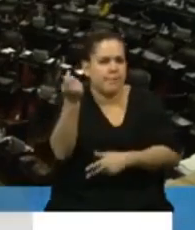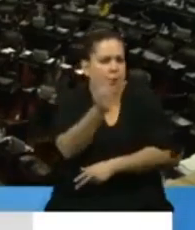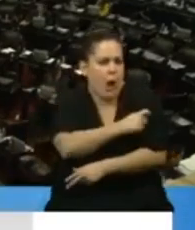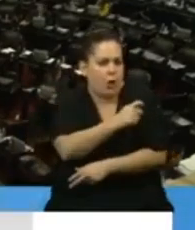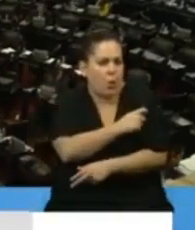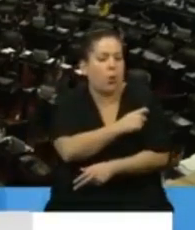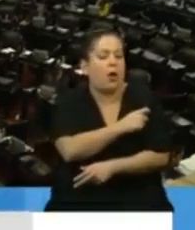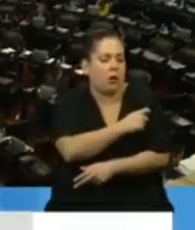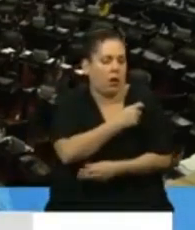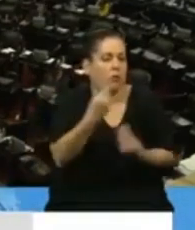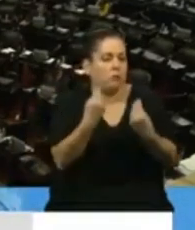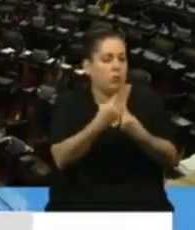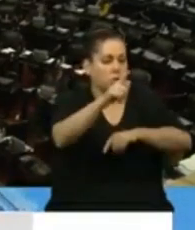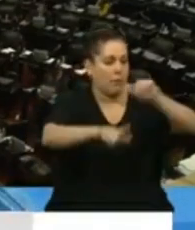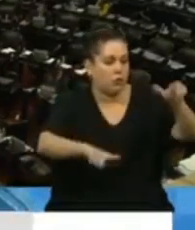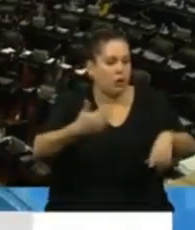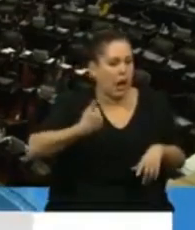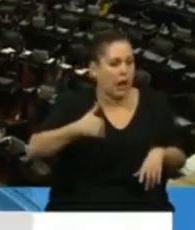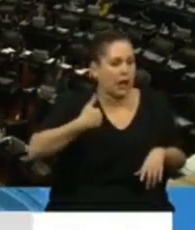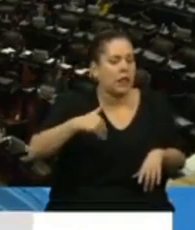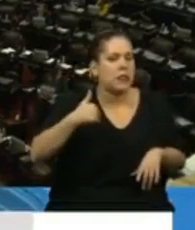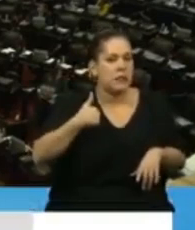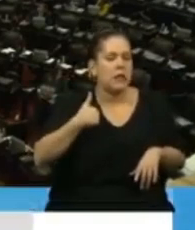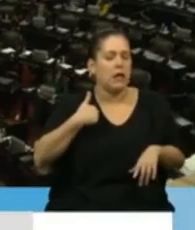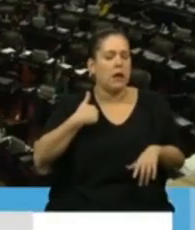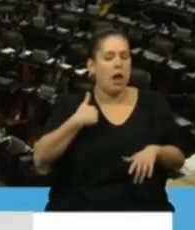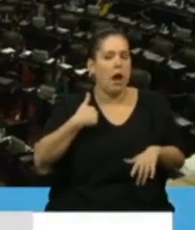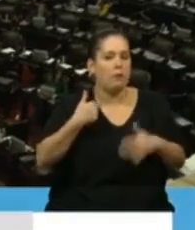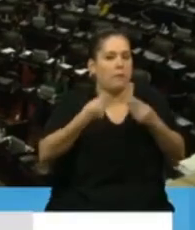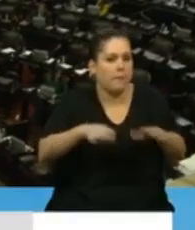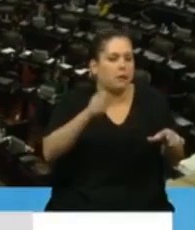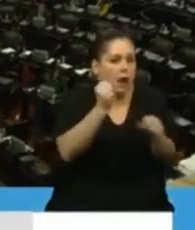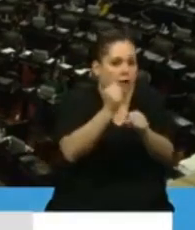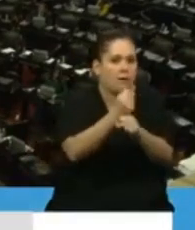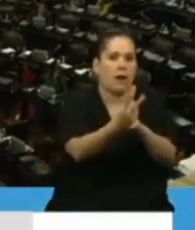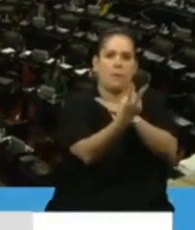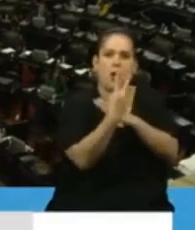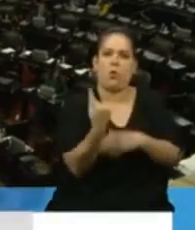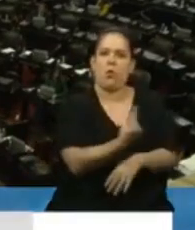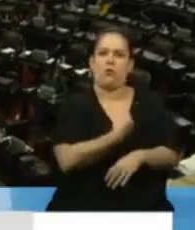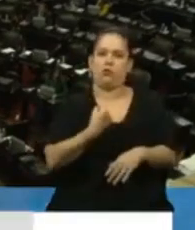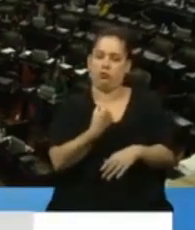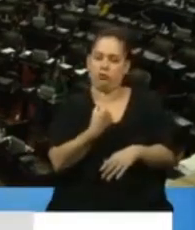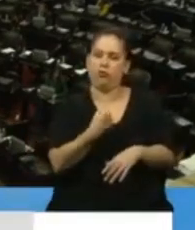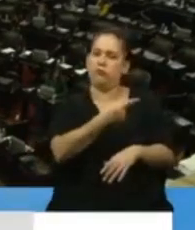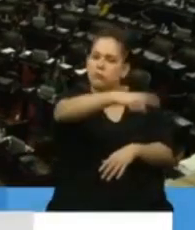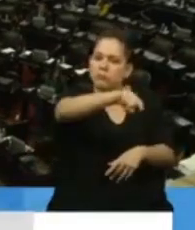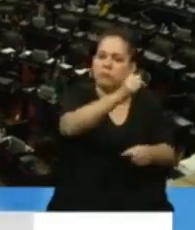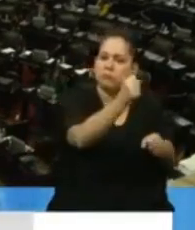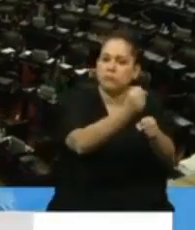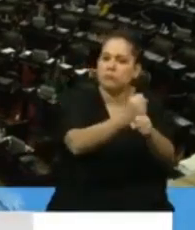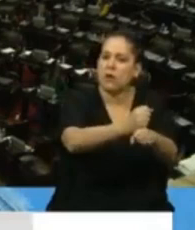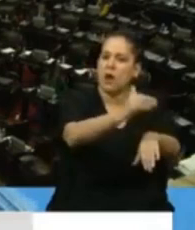argentinos y argentinas salieron al cuidado de todos nosotros. y lo hicieron de una manera responsable,